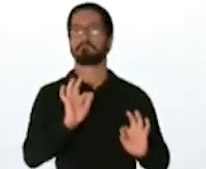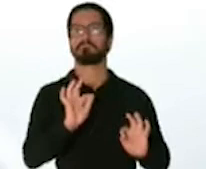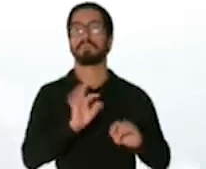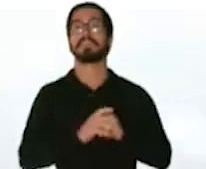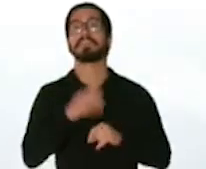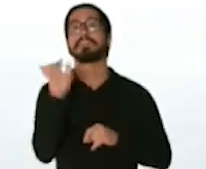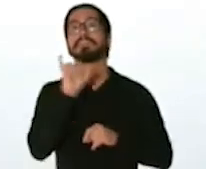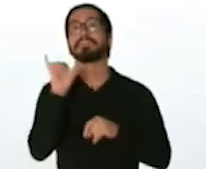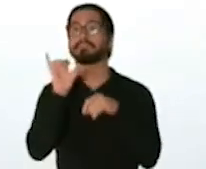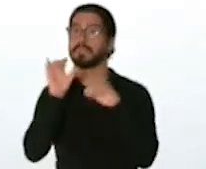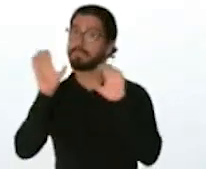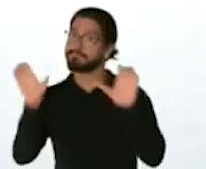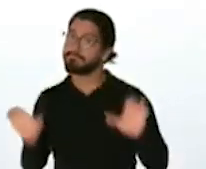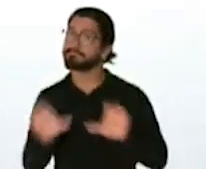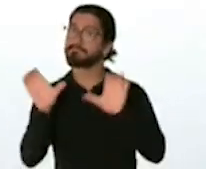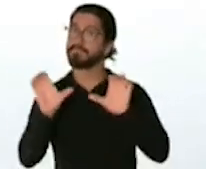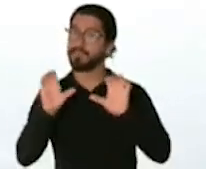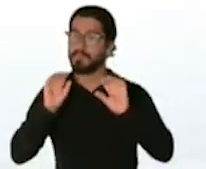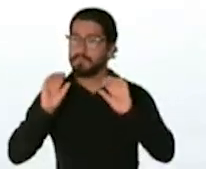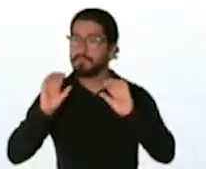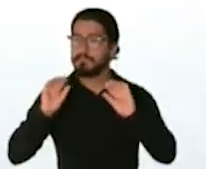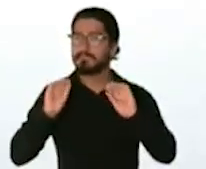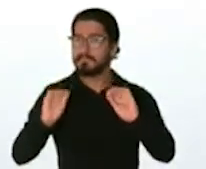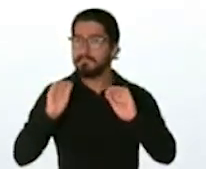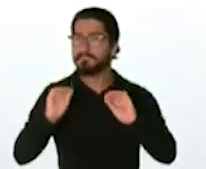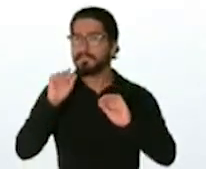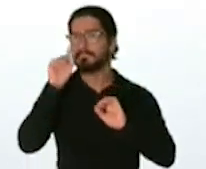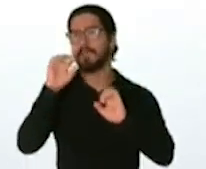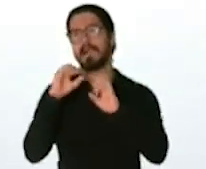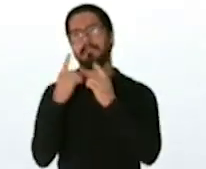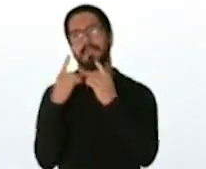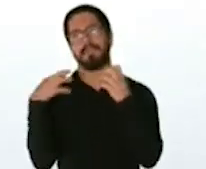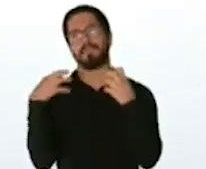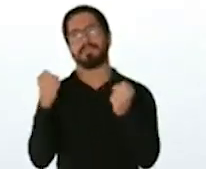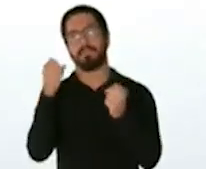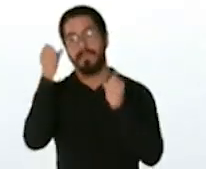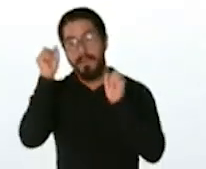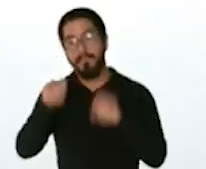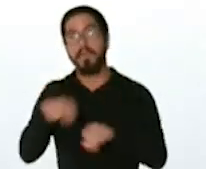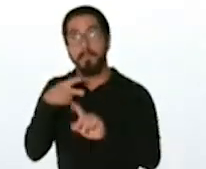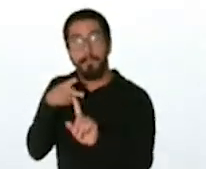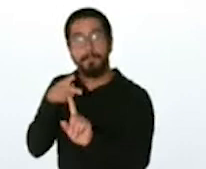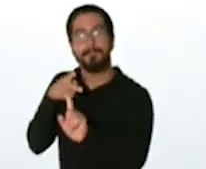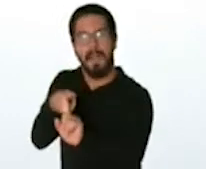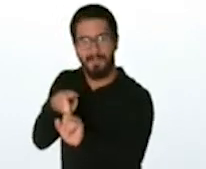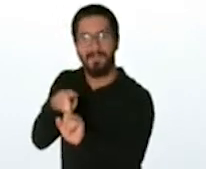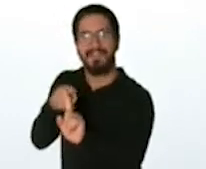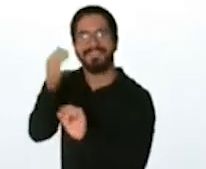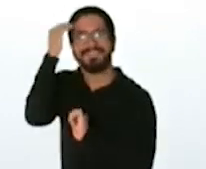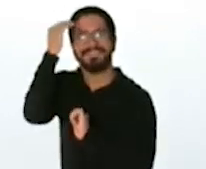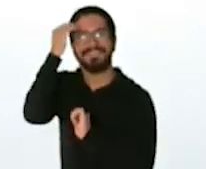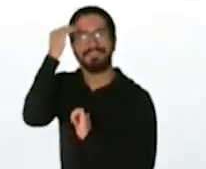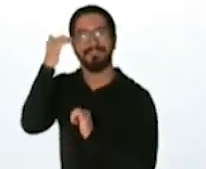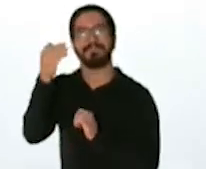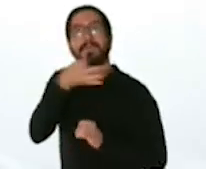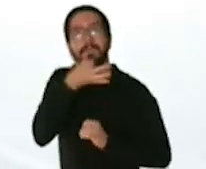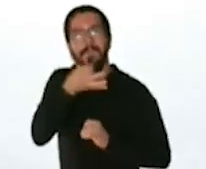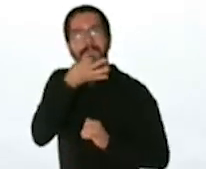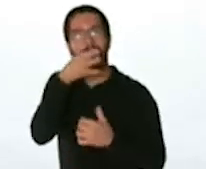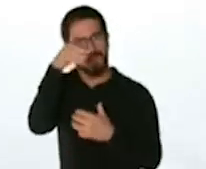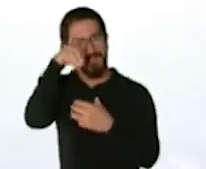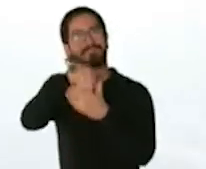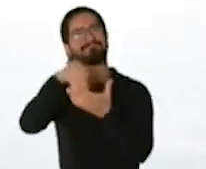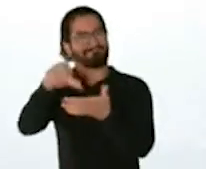forzando el curso que hay que coger del departamento de salud para poder vacunar que también va a estar disponible prontamente en la página del